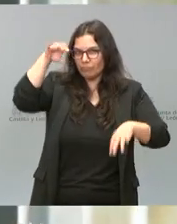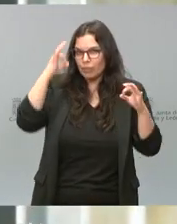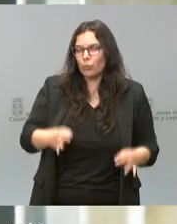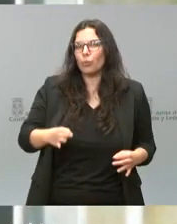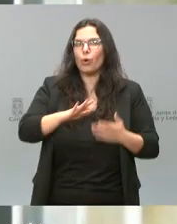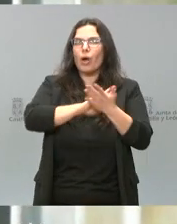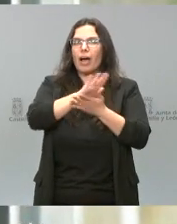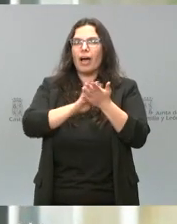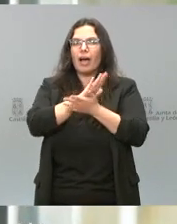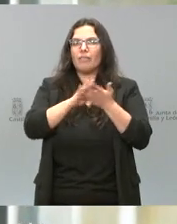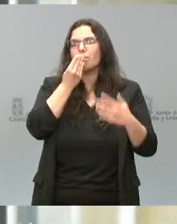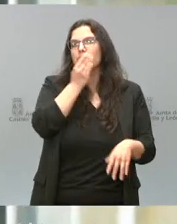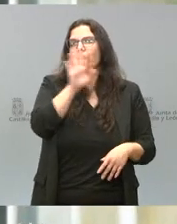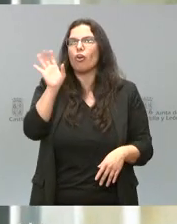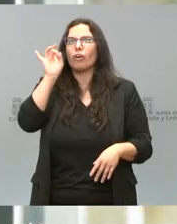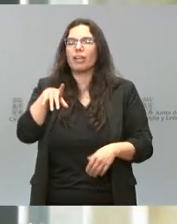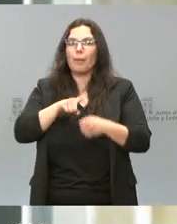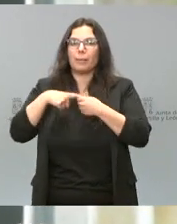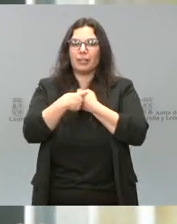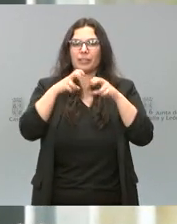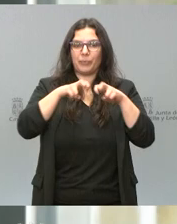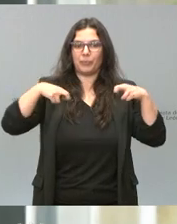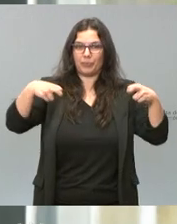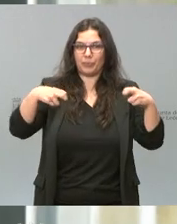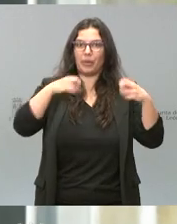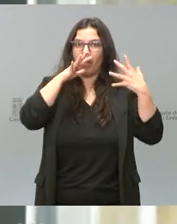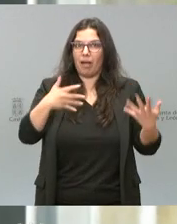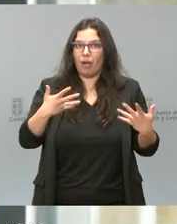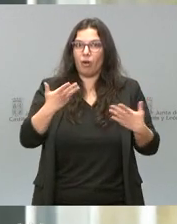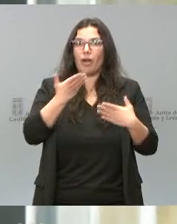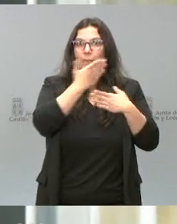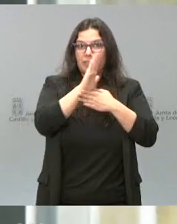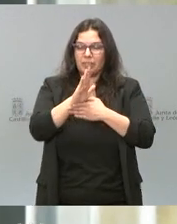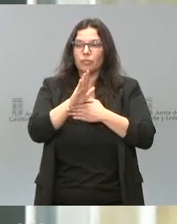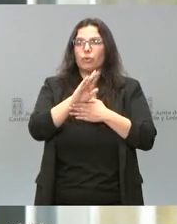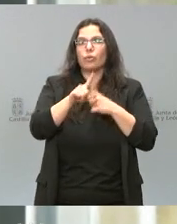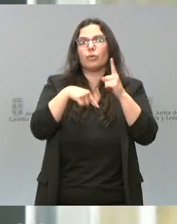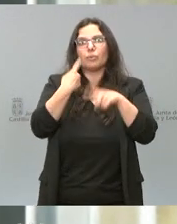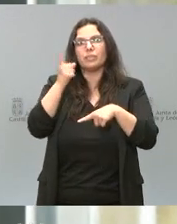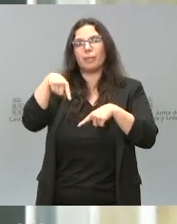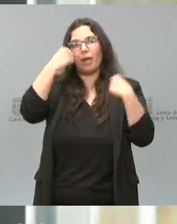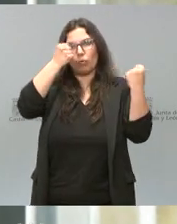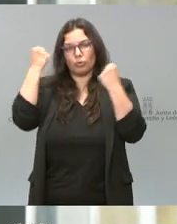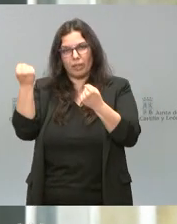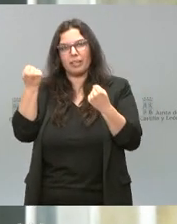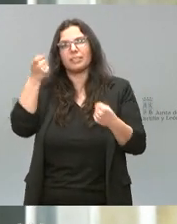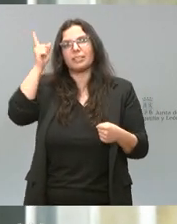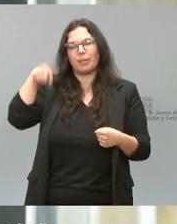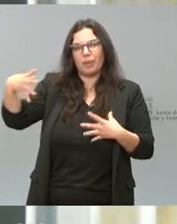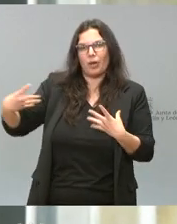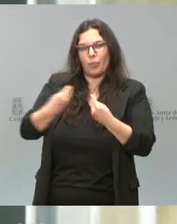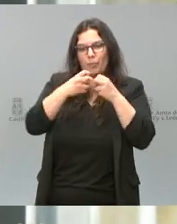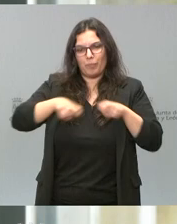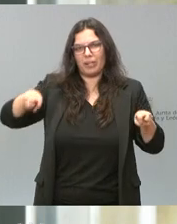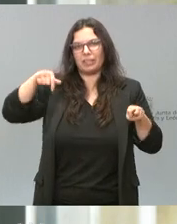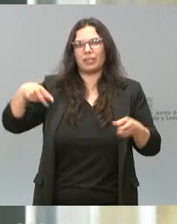nos van a hablar tanto los participantes de la Mesa Redonda, que les voy a presentar un poquito después, como las autoridades que también nos van a acompañar en